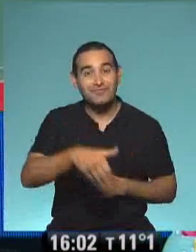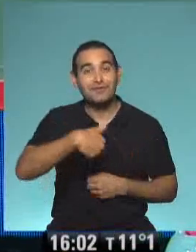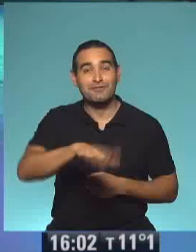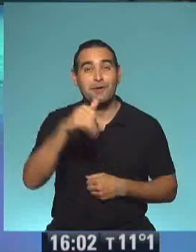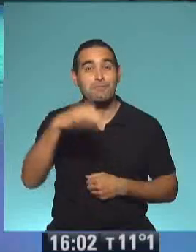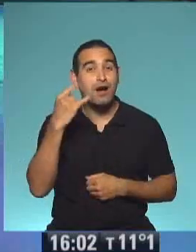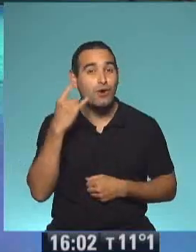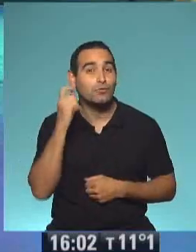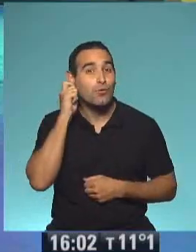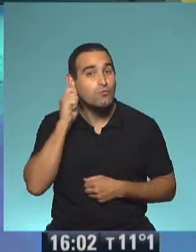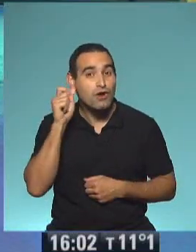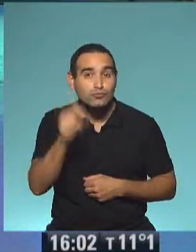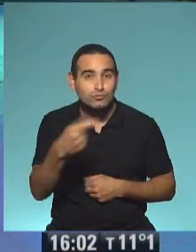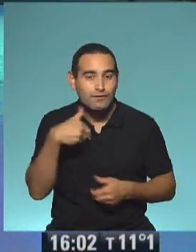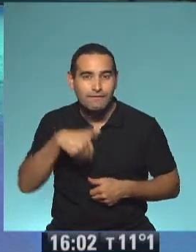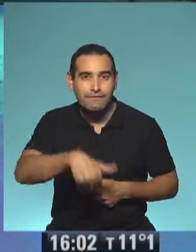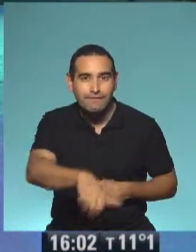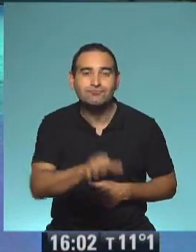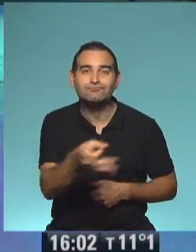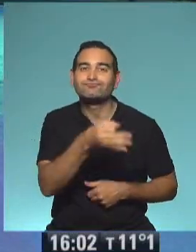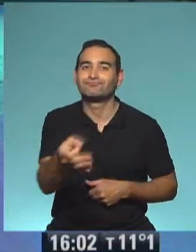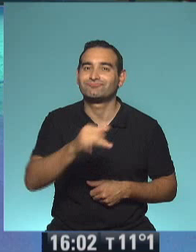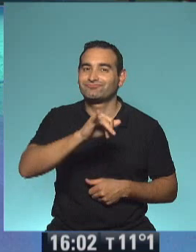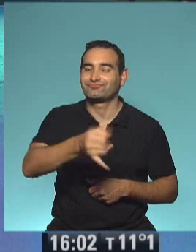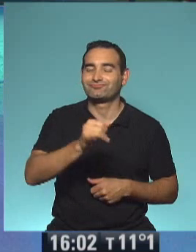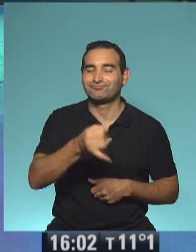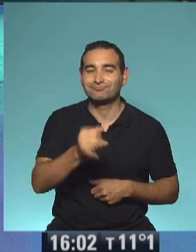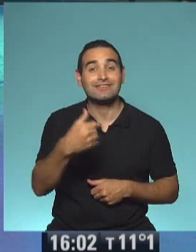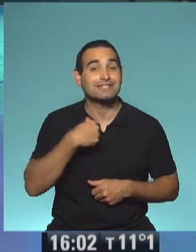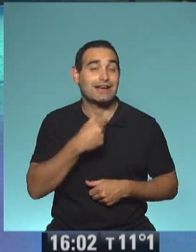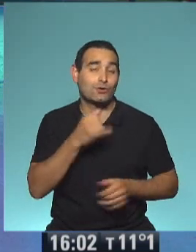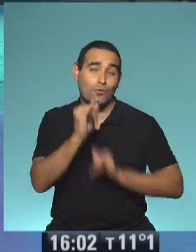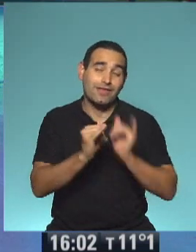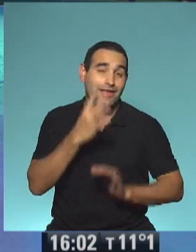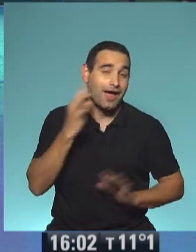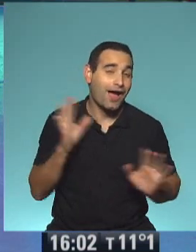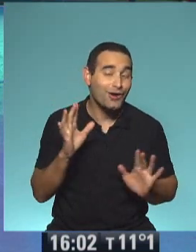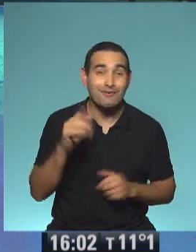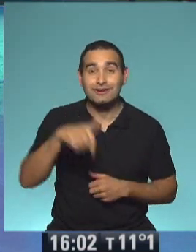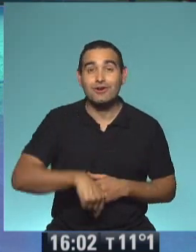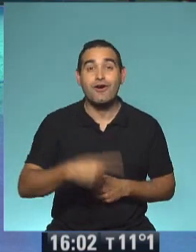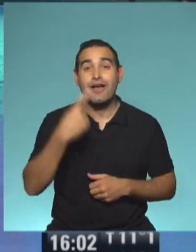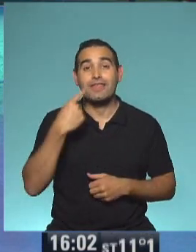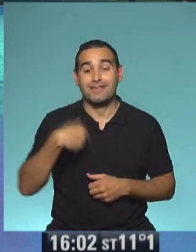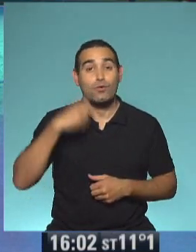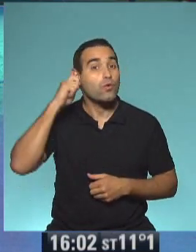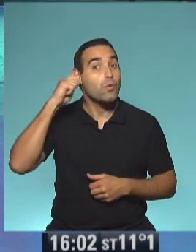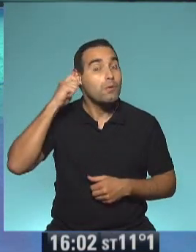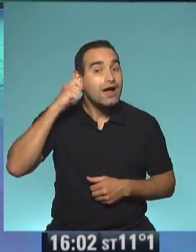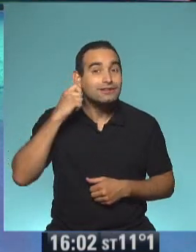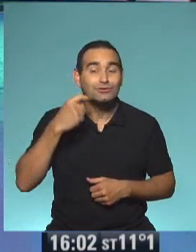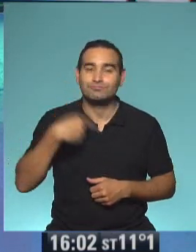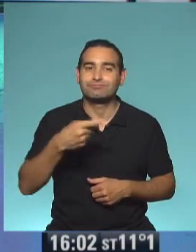¡Ay, el cumple de de mañana! ¡Ay, día de ser Que de hecho, yo quiero contar algo, porque para mí, el día previo a mi cumpleaños es como